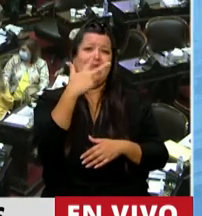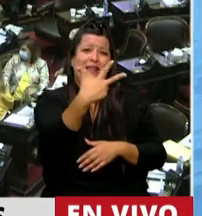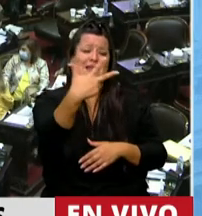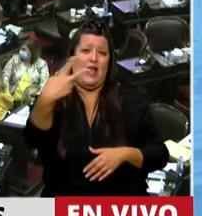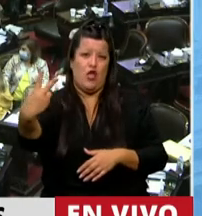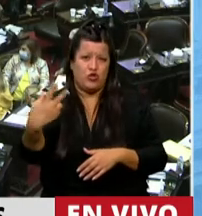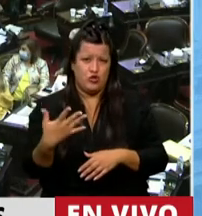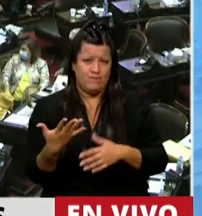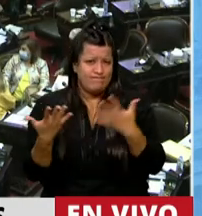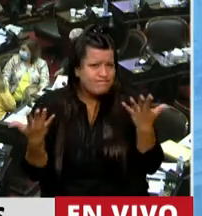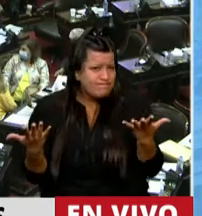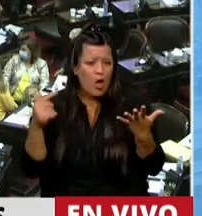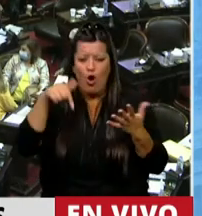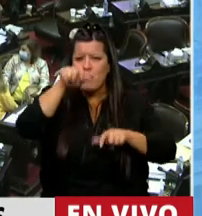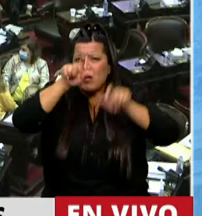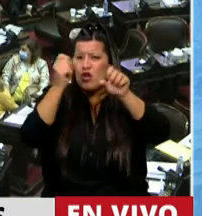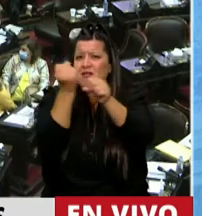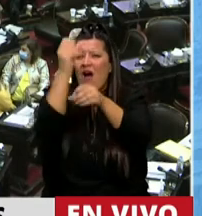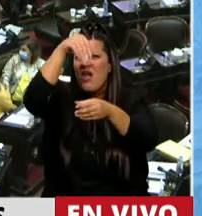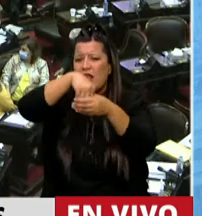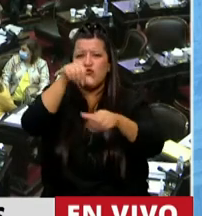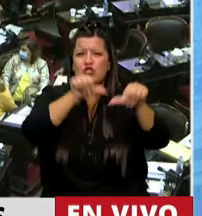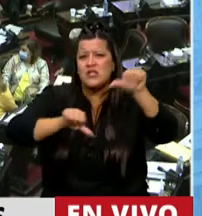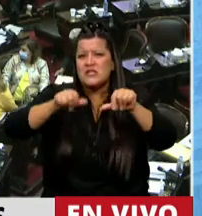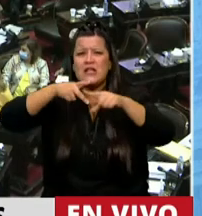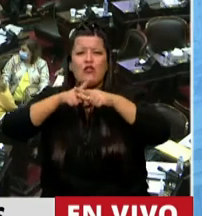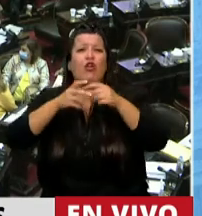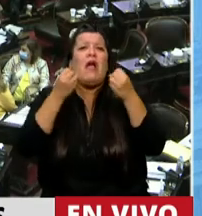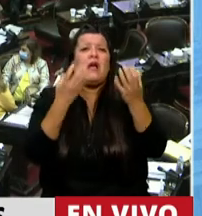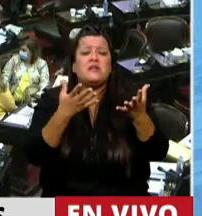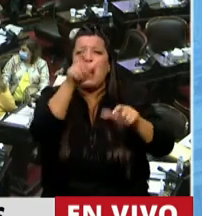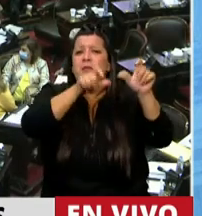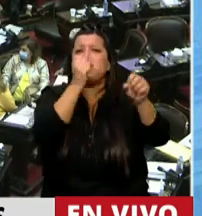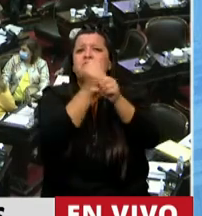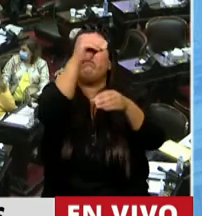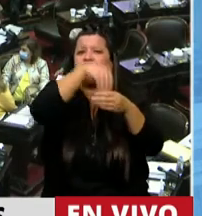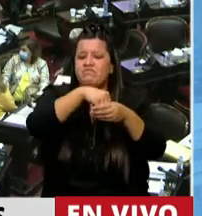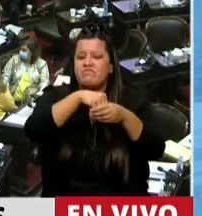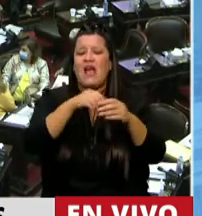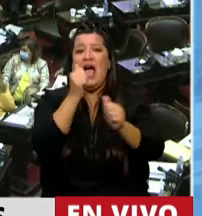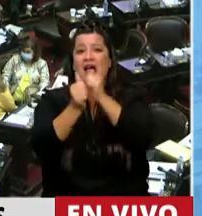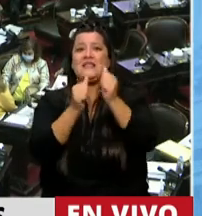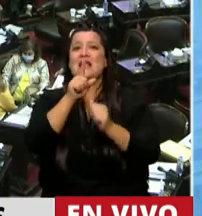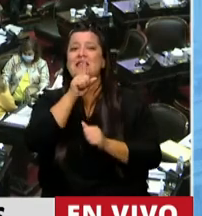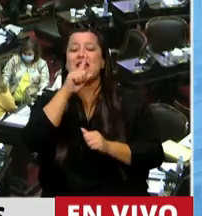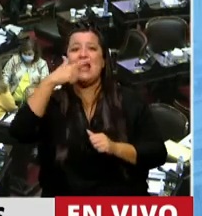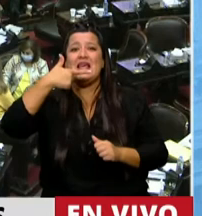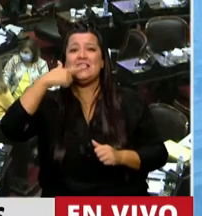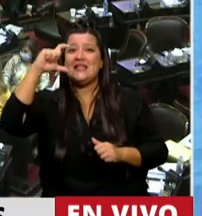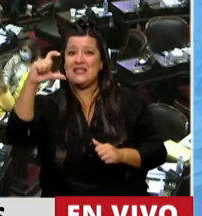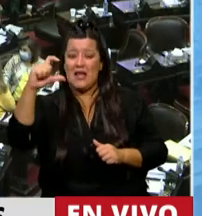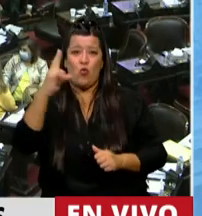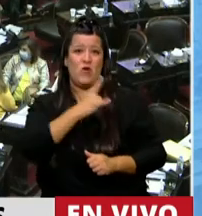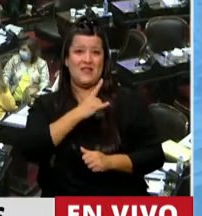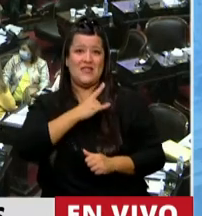¿Cómo están hoy los trabajadores de ciencia y tecnología? La agencia TCC, en Universidad Nacional de San Martín,